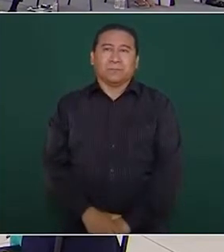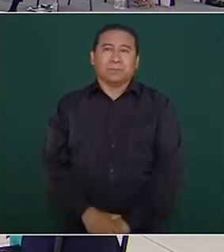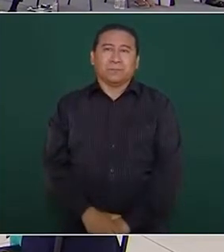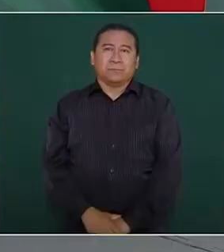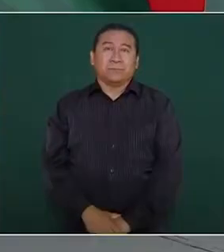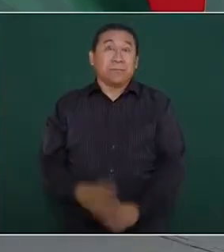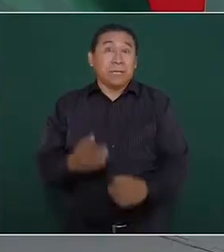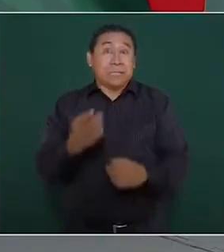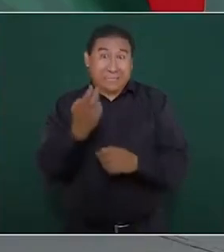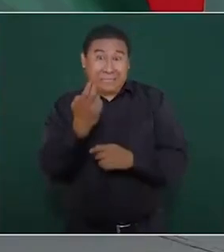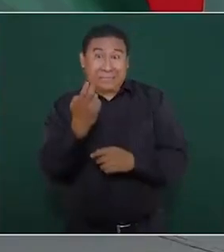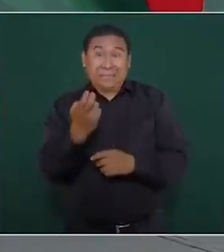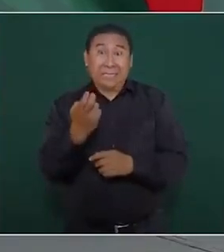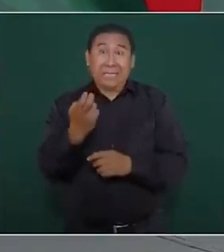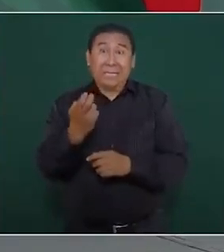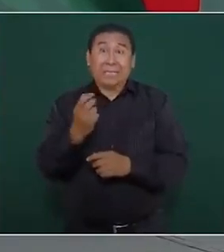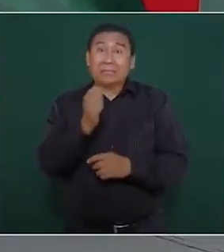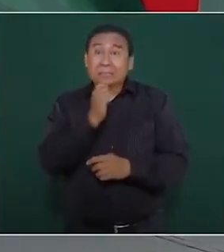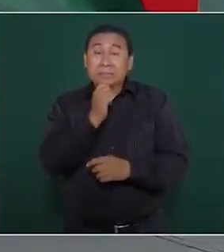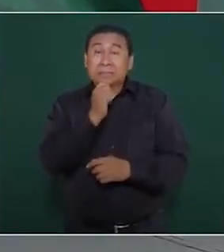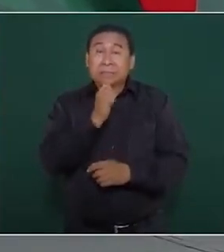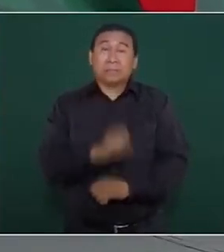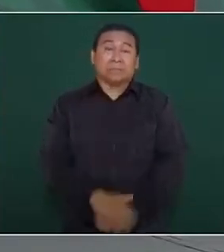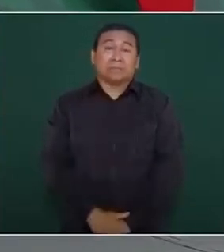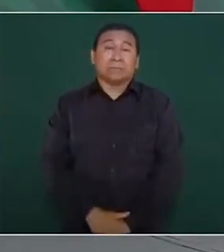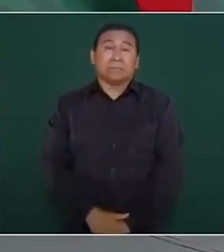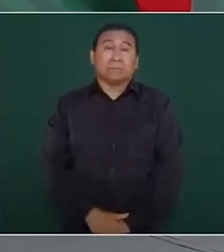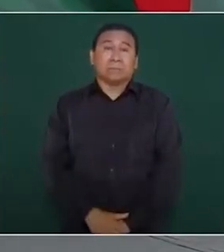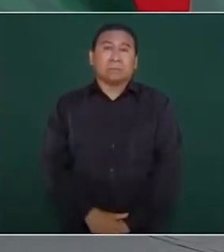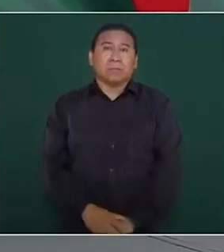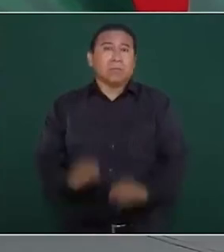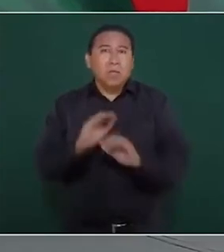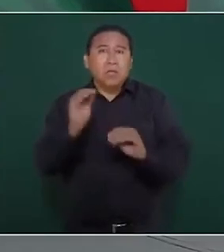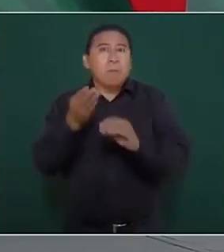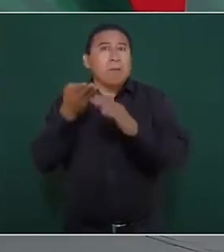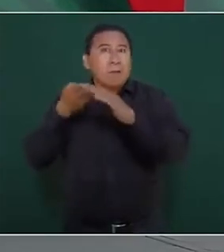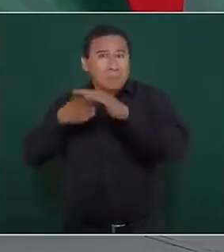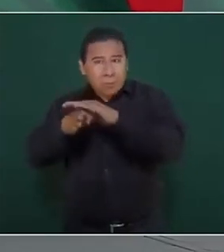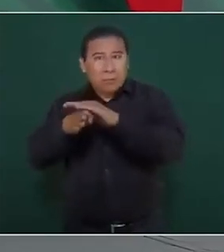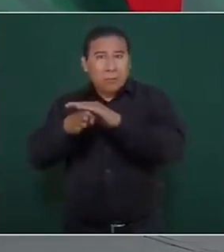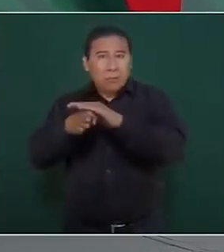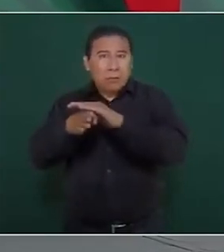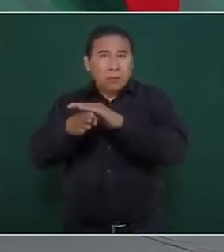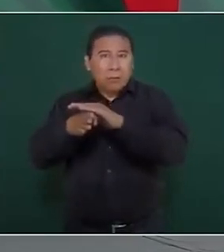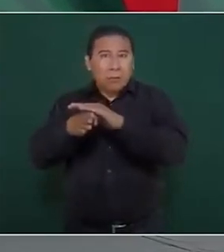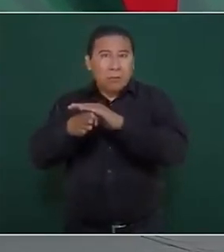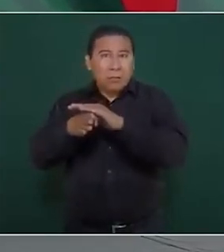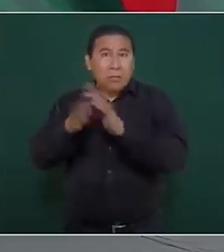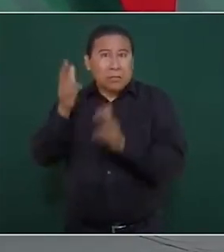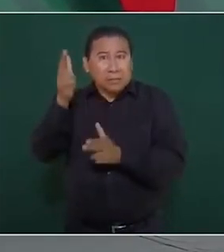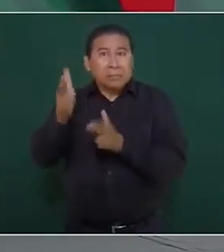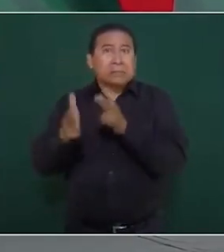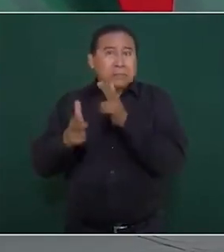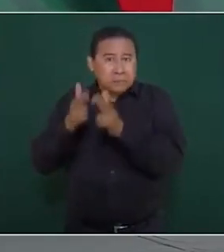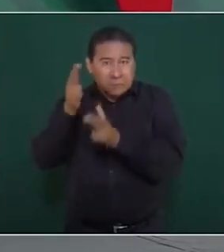Y en efecto, aun cuando ya no va a entrar el tren